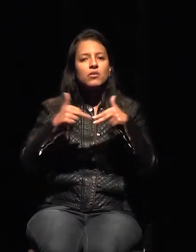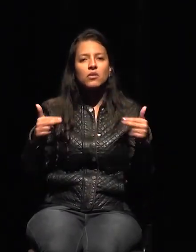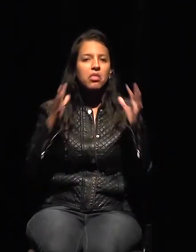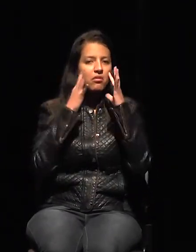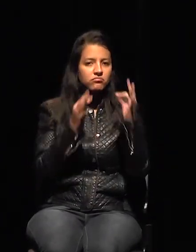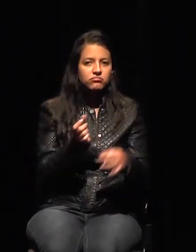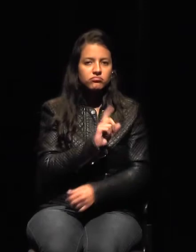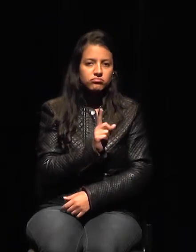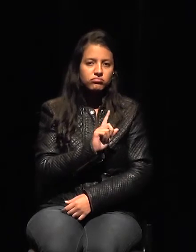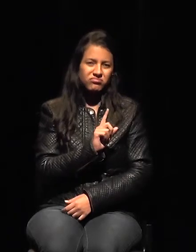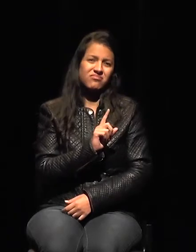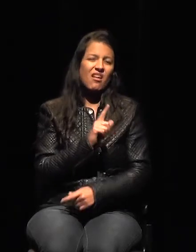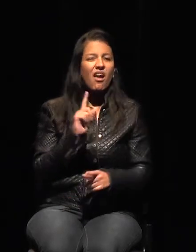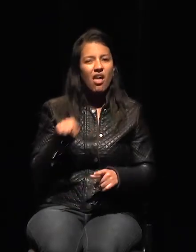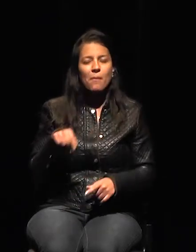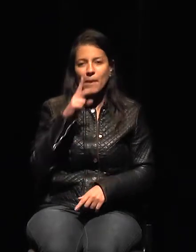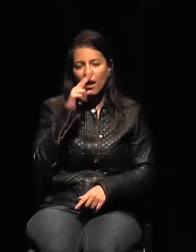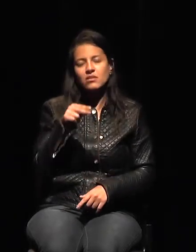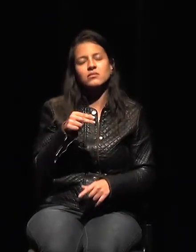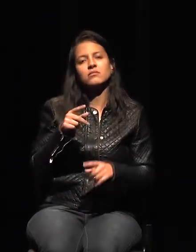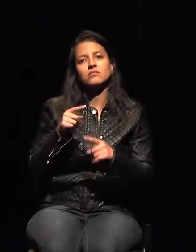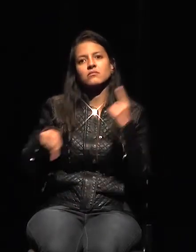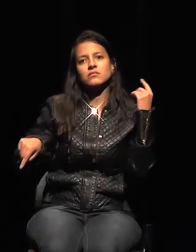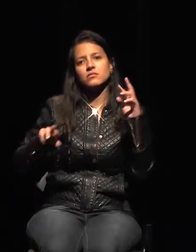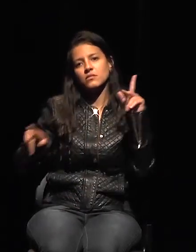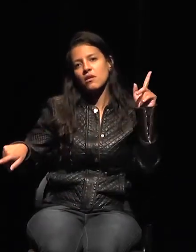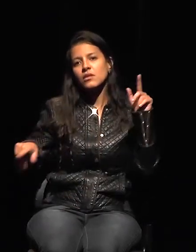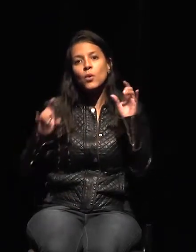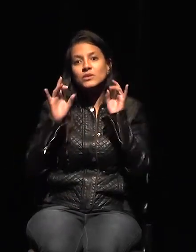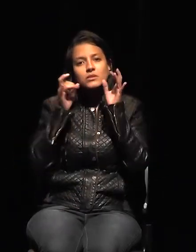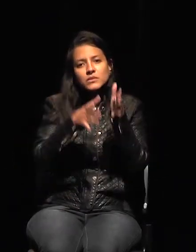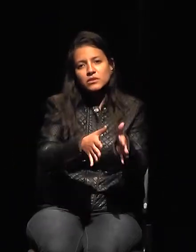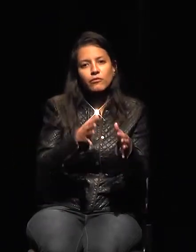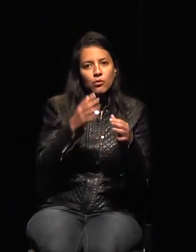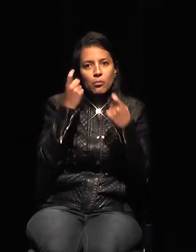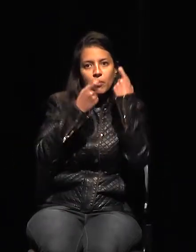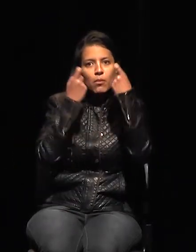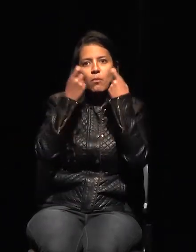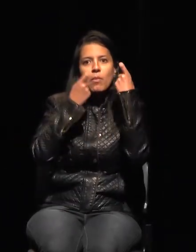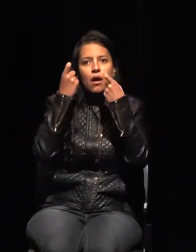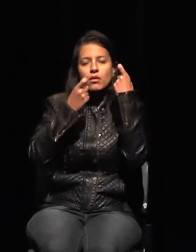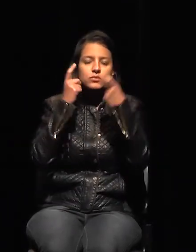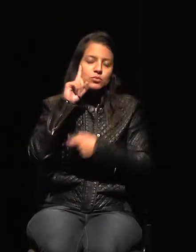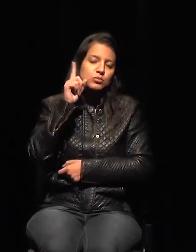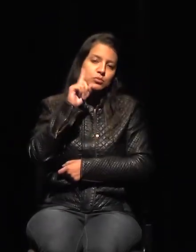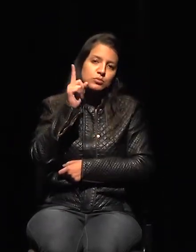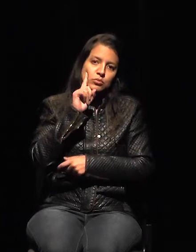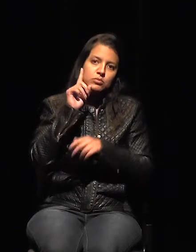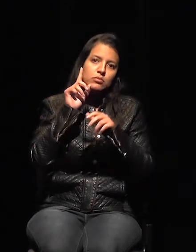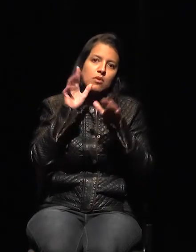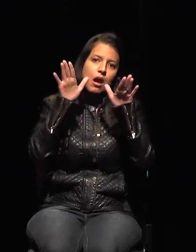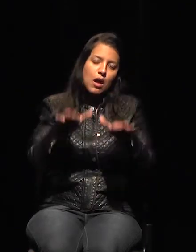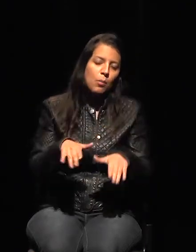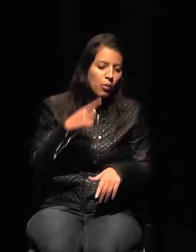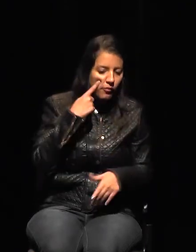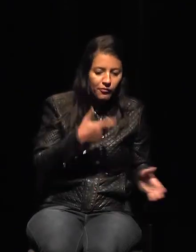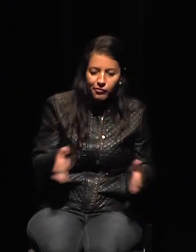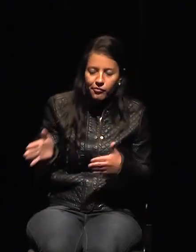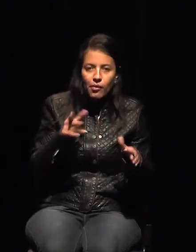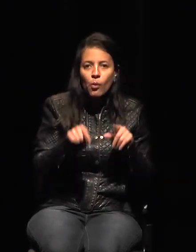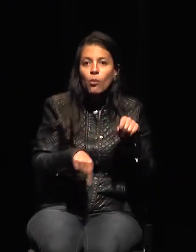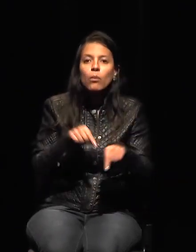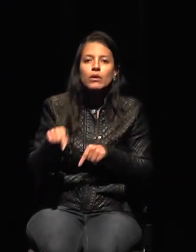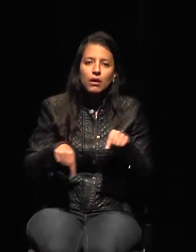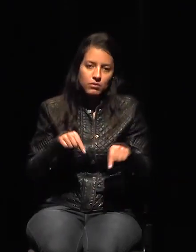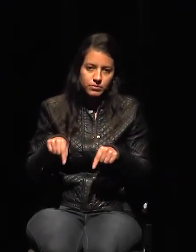Se fijan más que nada en, en fin, porque hay una circulación de bien y personas muy